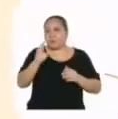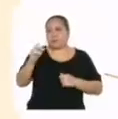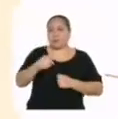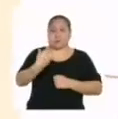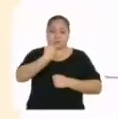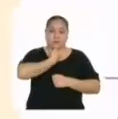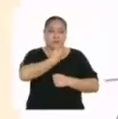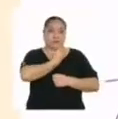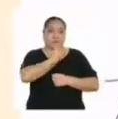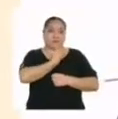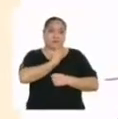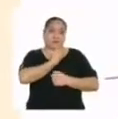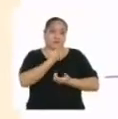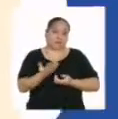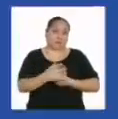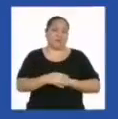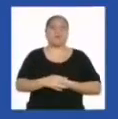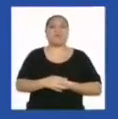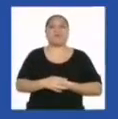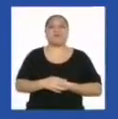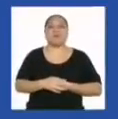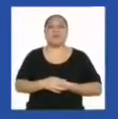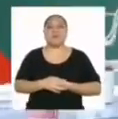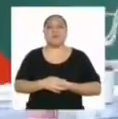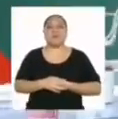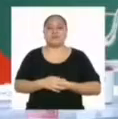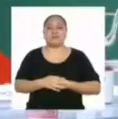por nosotras y nosotros.